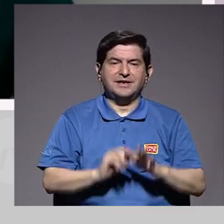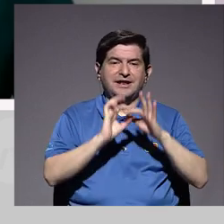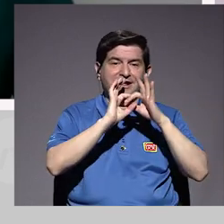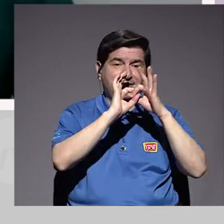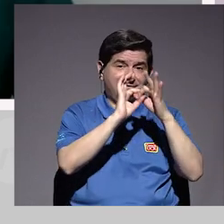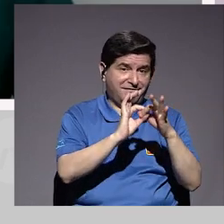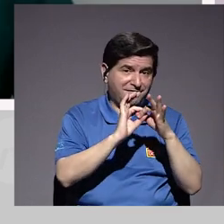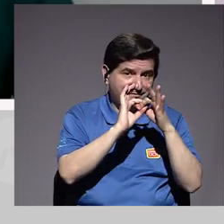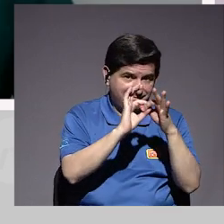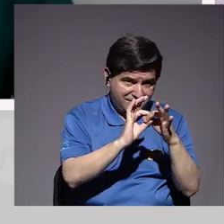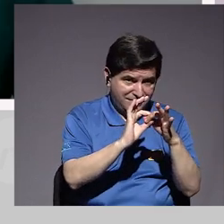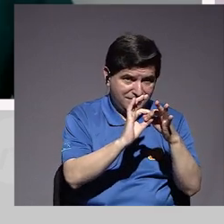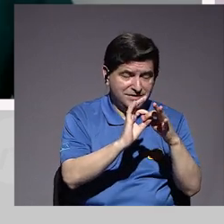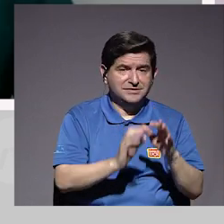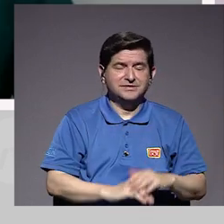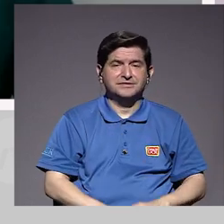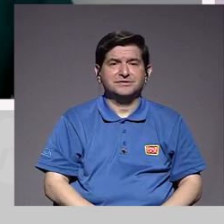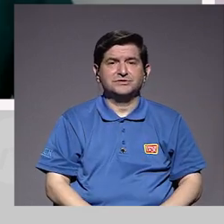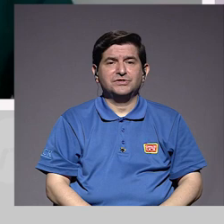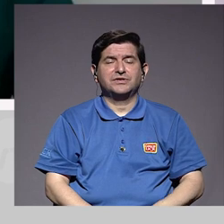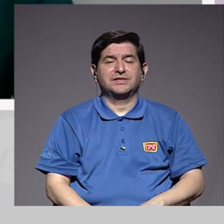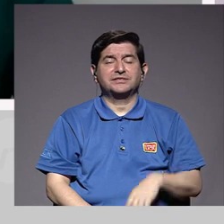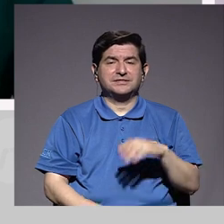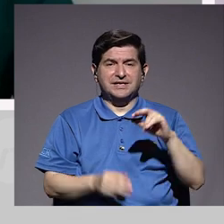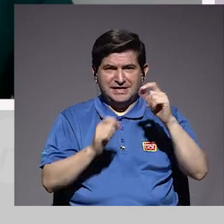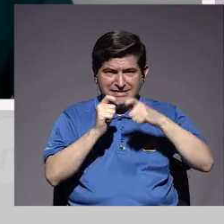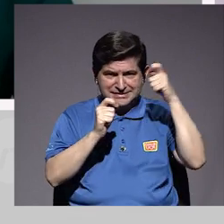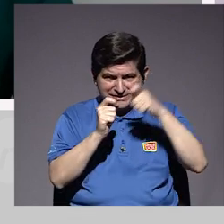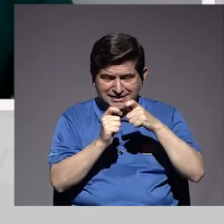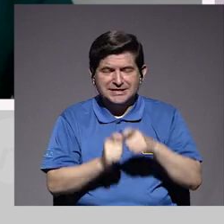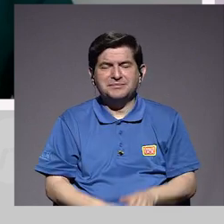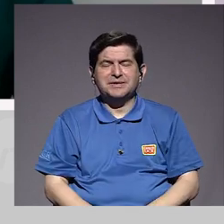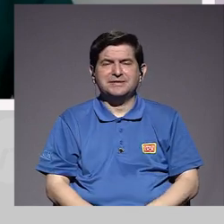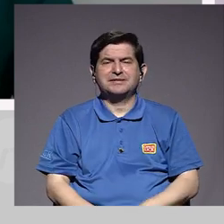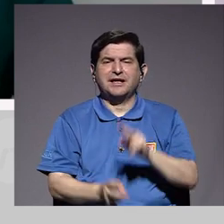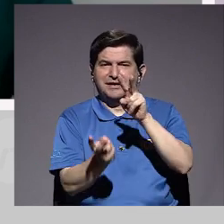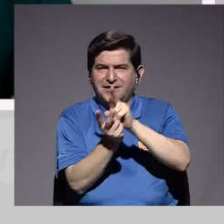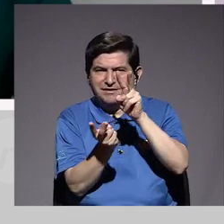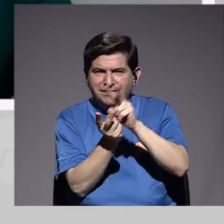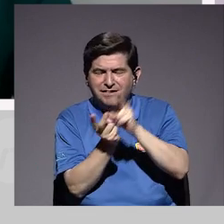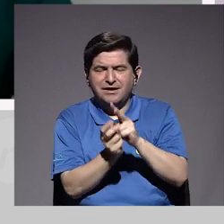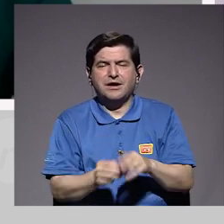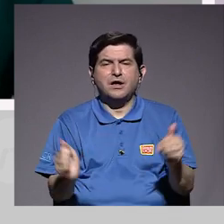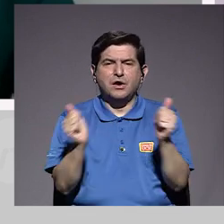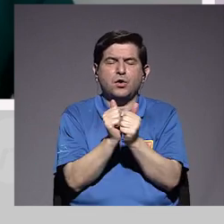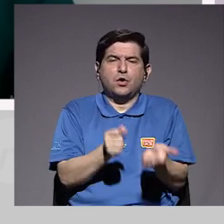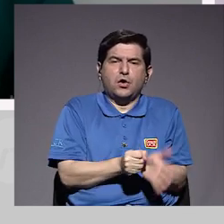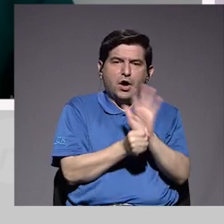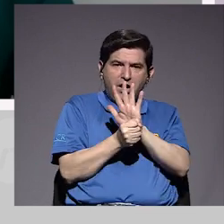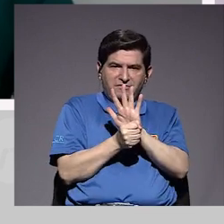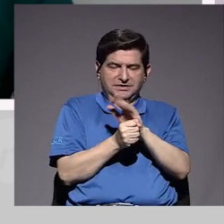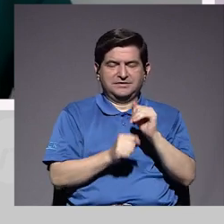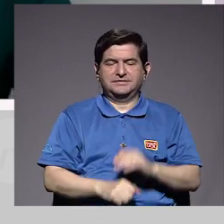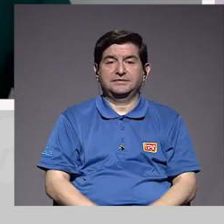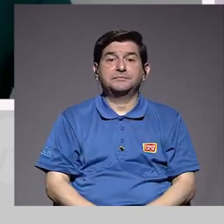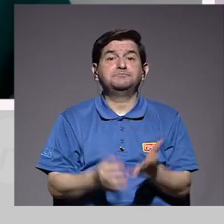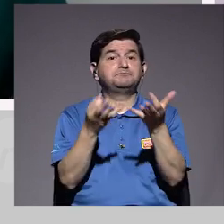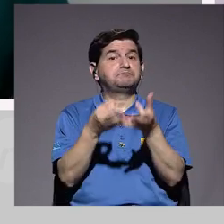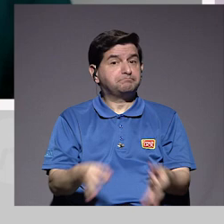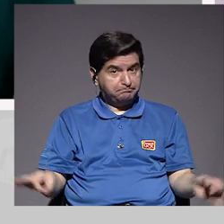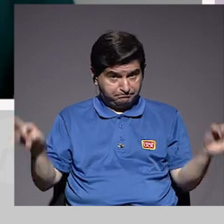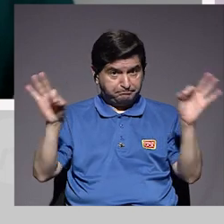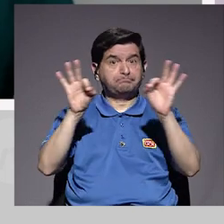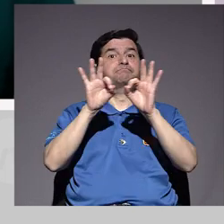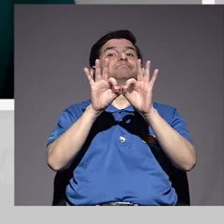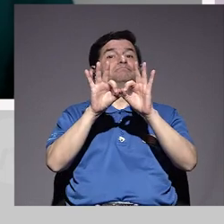la relación de tener relaciones sexuales con el COVID-19. Ok. Me parece muy